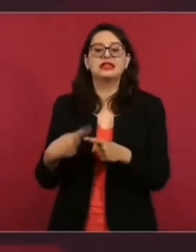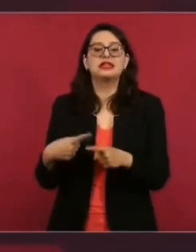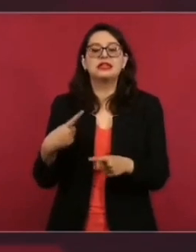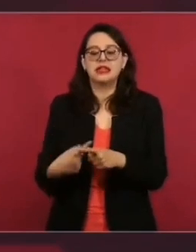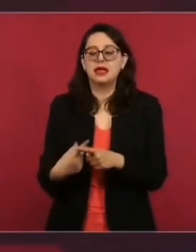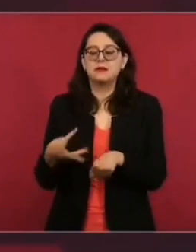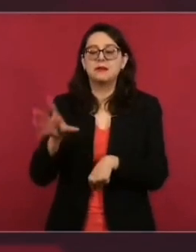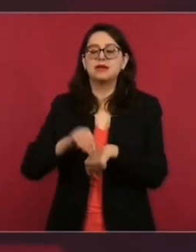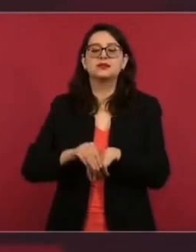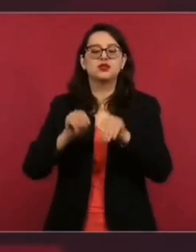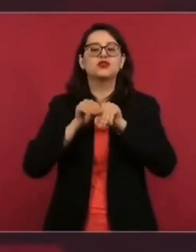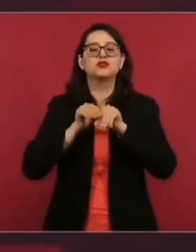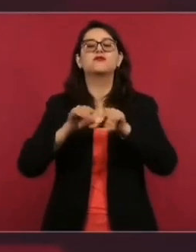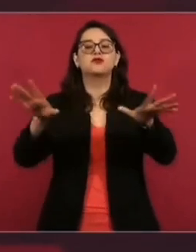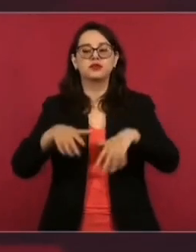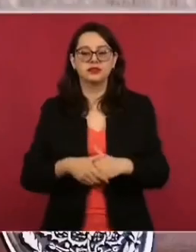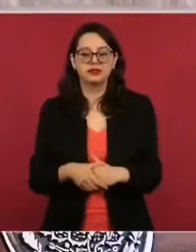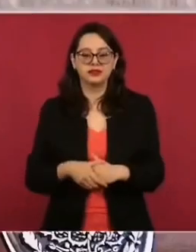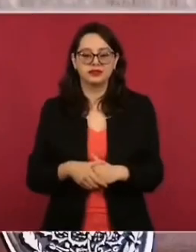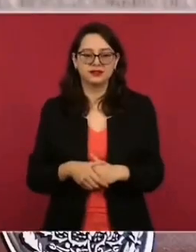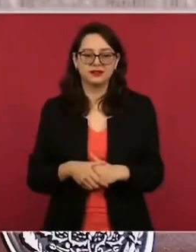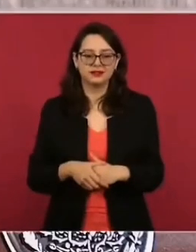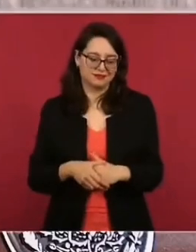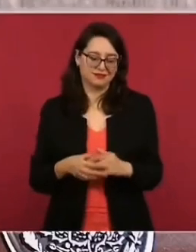Salinas.